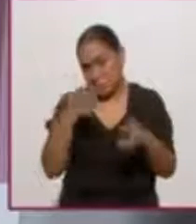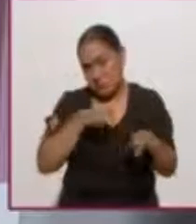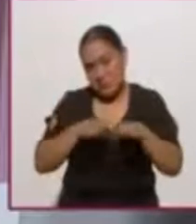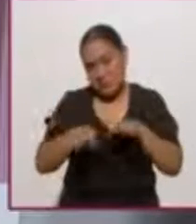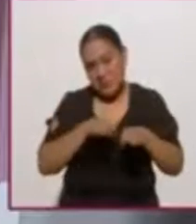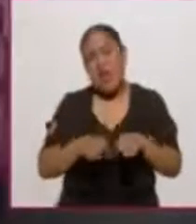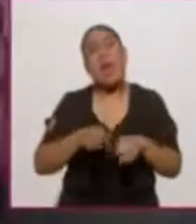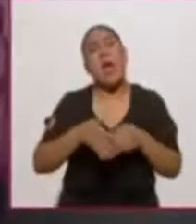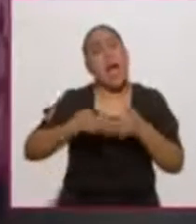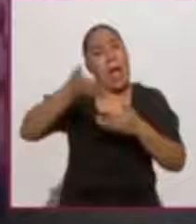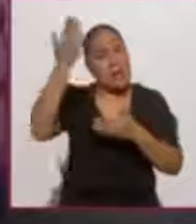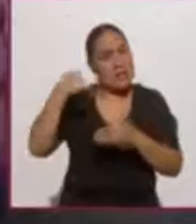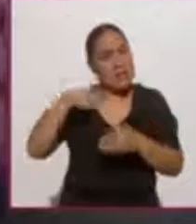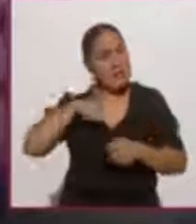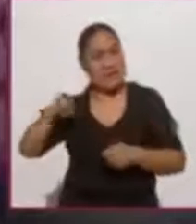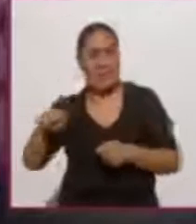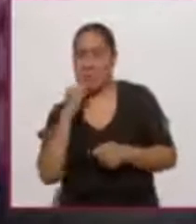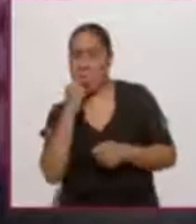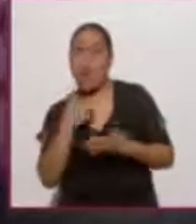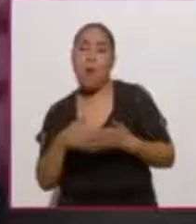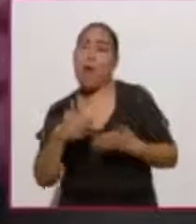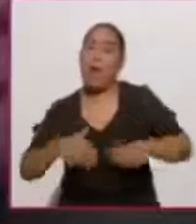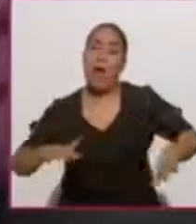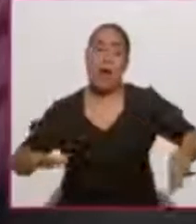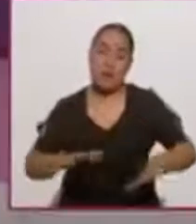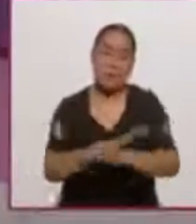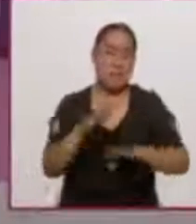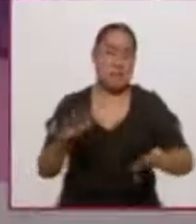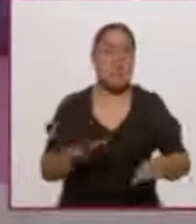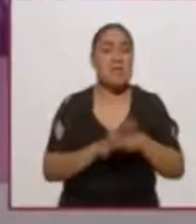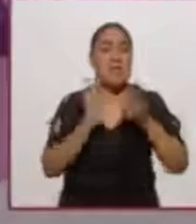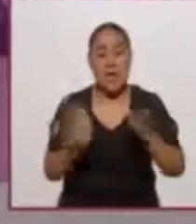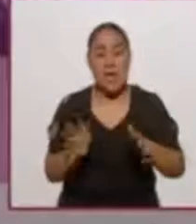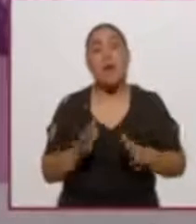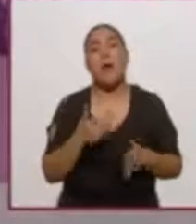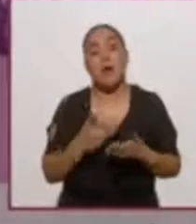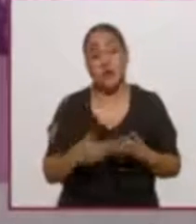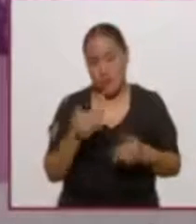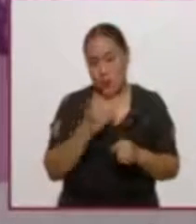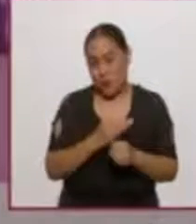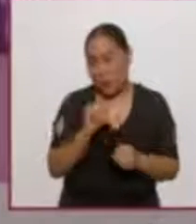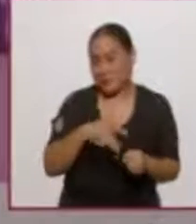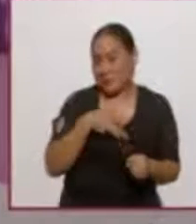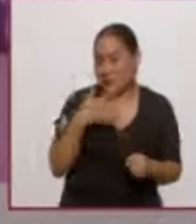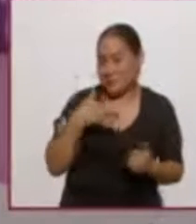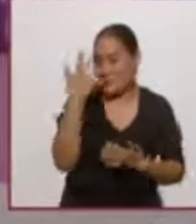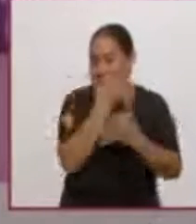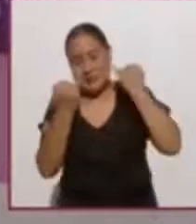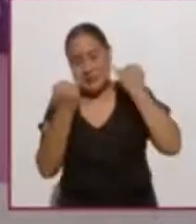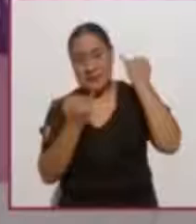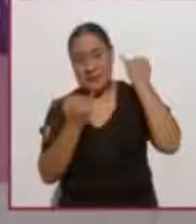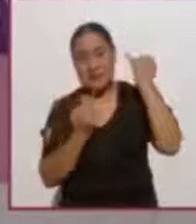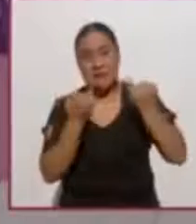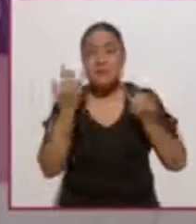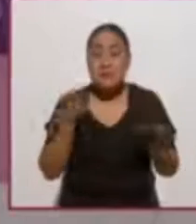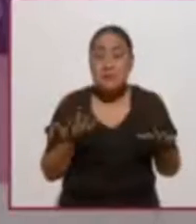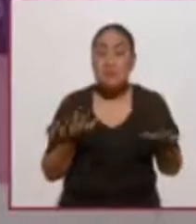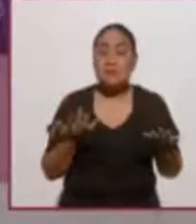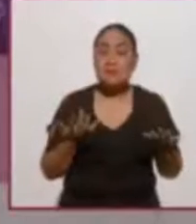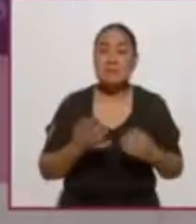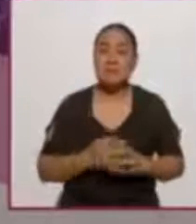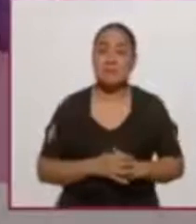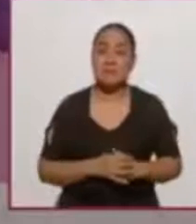dejan a áreas civiles. Como sabes, Lupita, hay alguna controversia en esto, hay alguna controversia por si